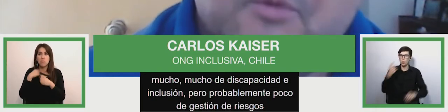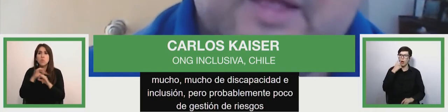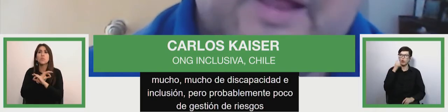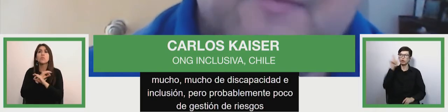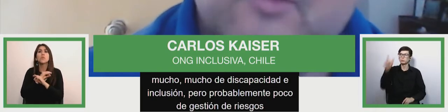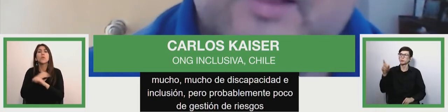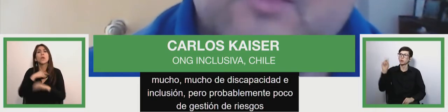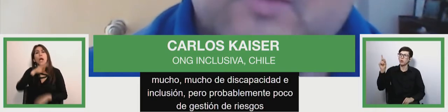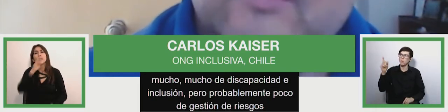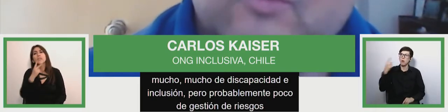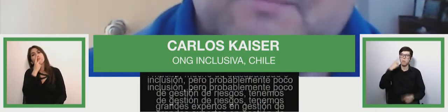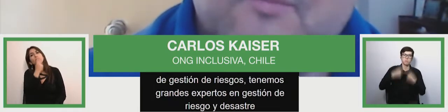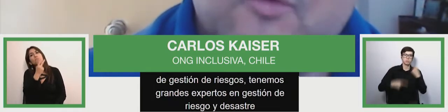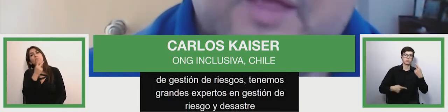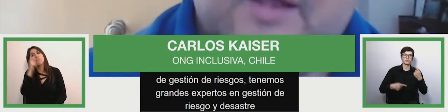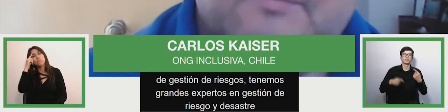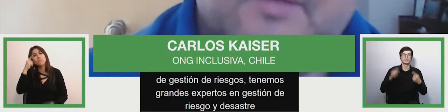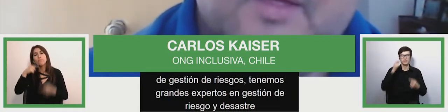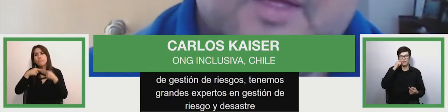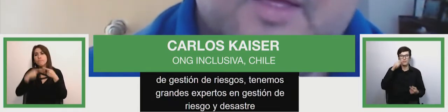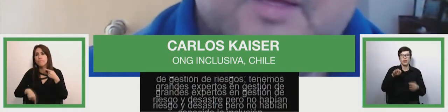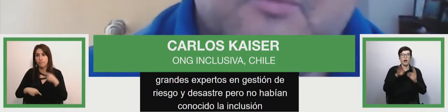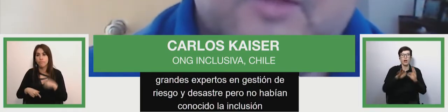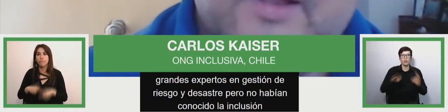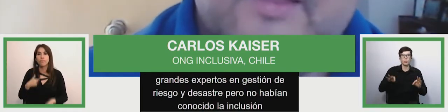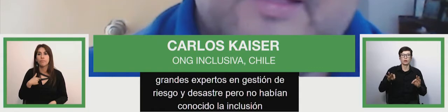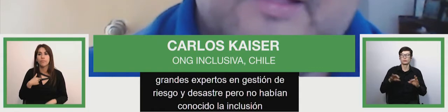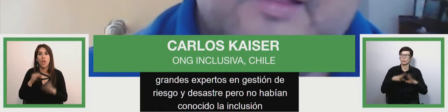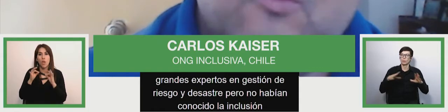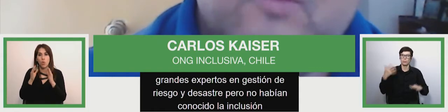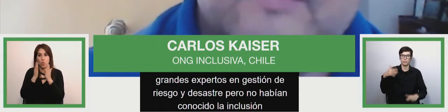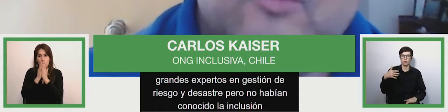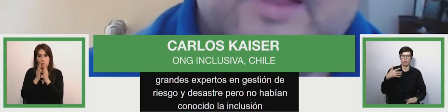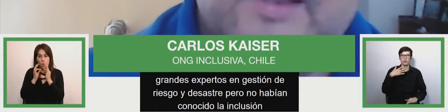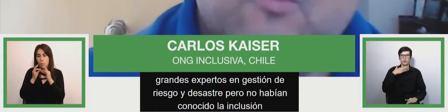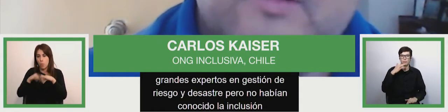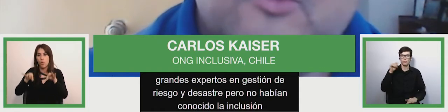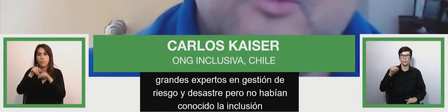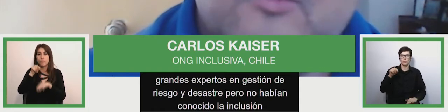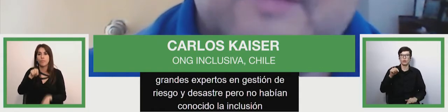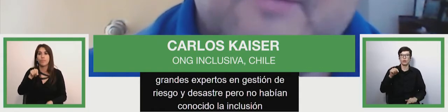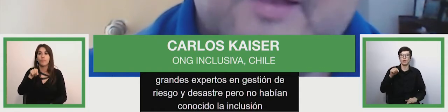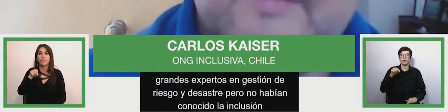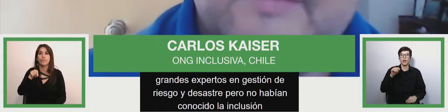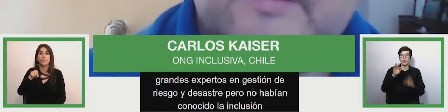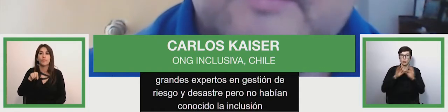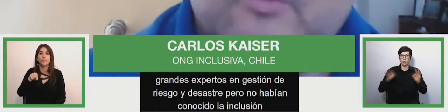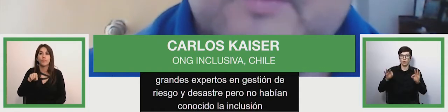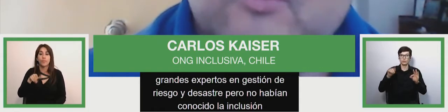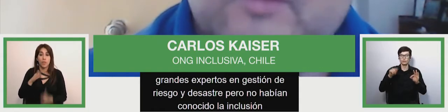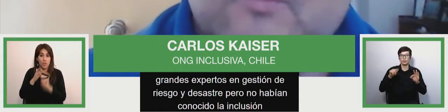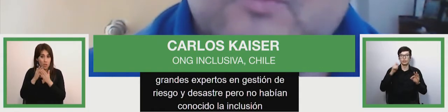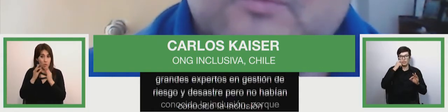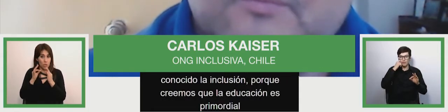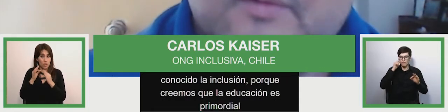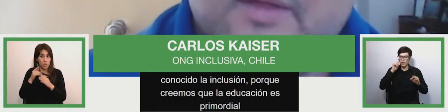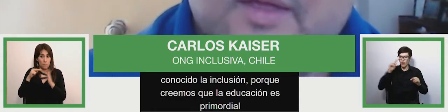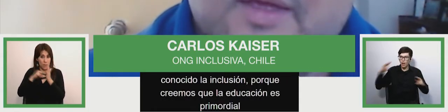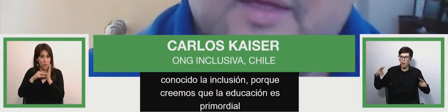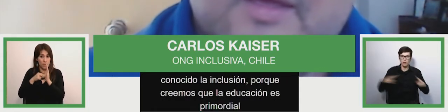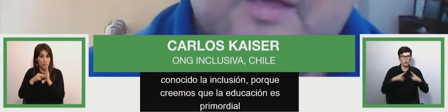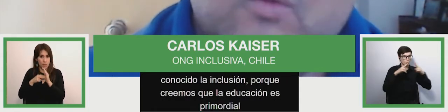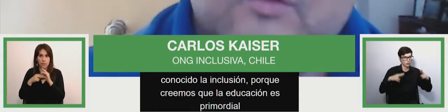porque creemos que la educación es primordial porque la educación es el encuentro de los saberes y la transformación del mundo